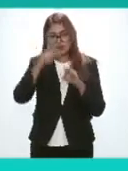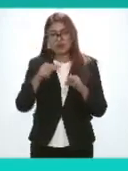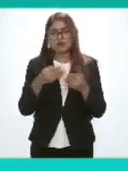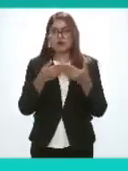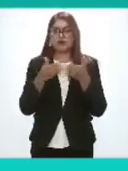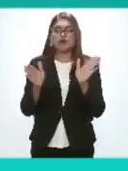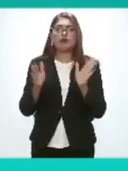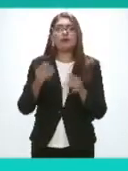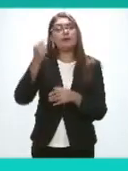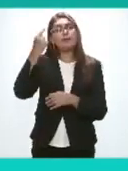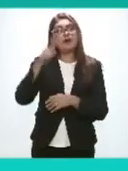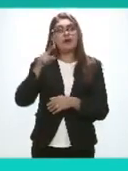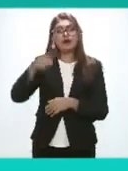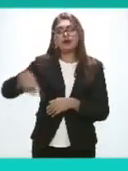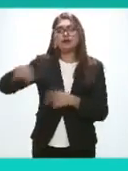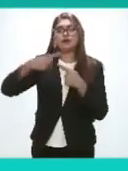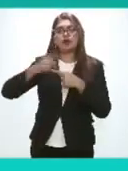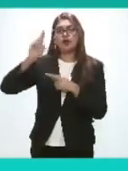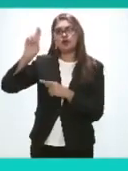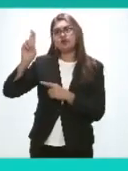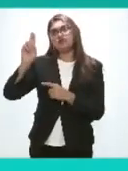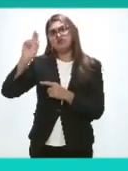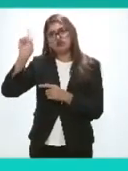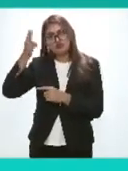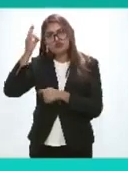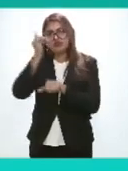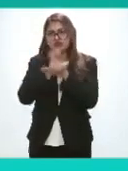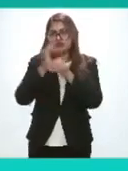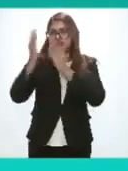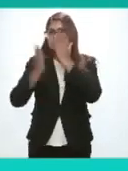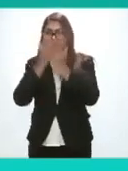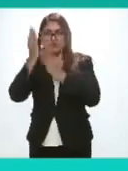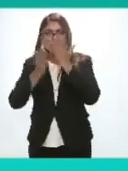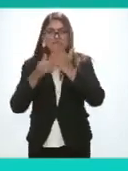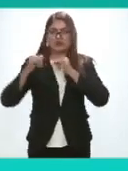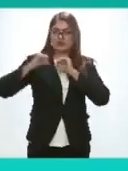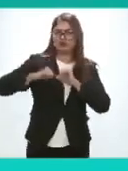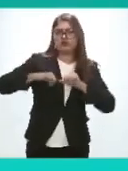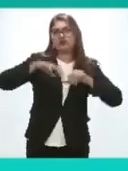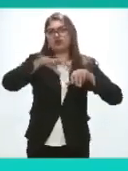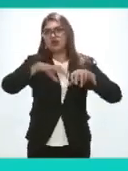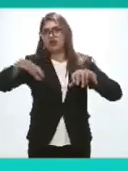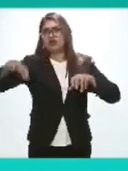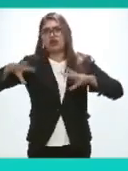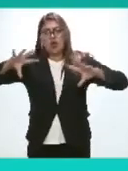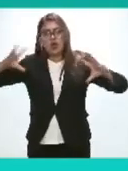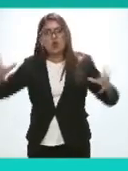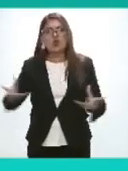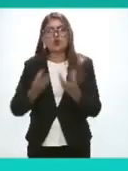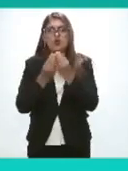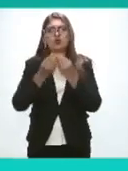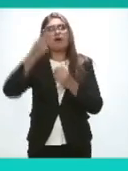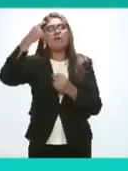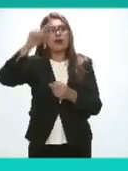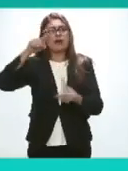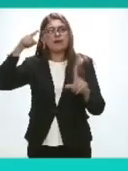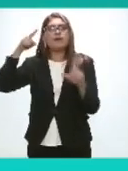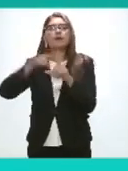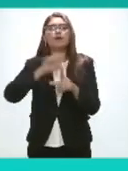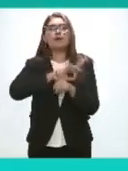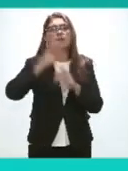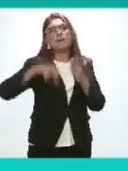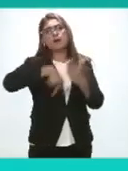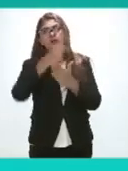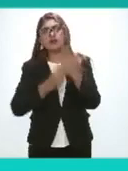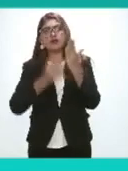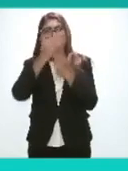sociedad civil personas académicas y personas de diferentes sectores en torno a un propósito común la construcción de la política